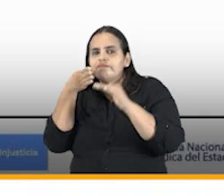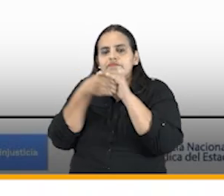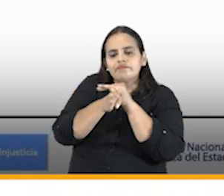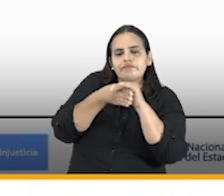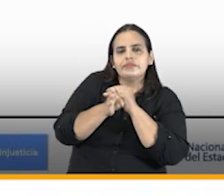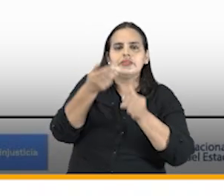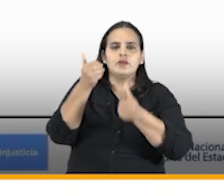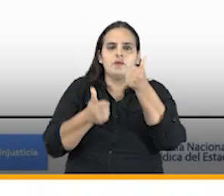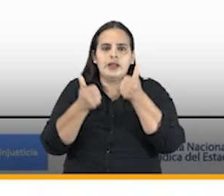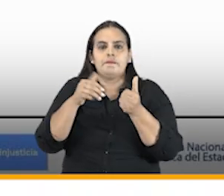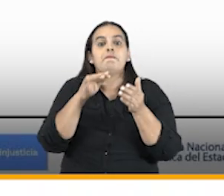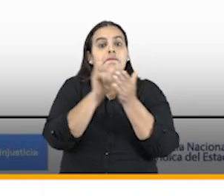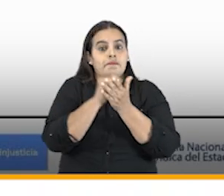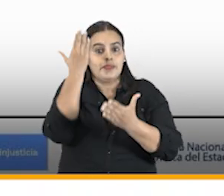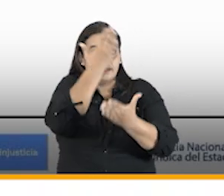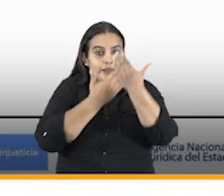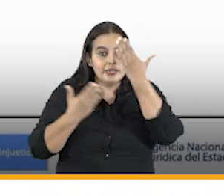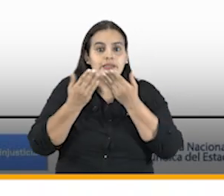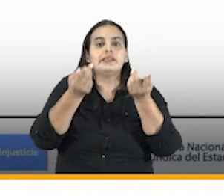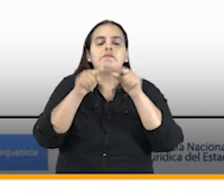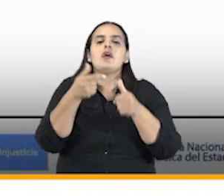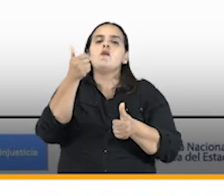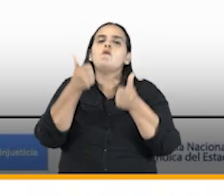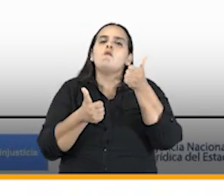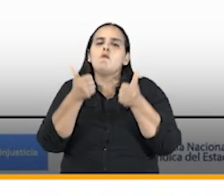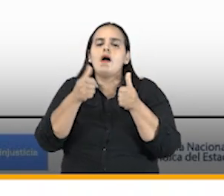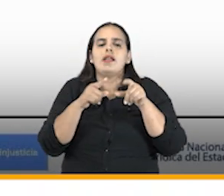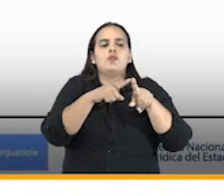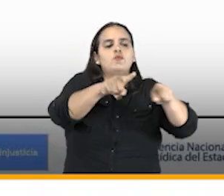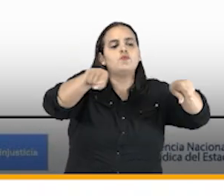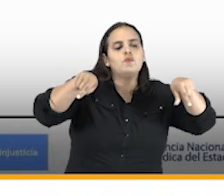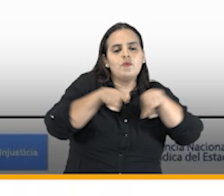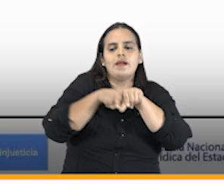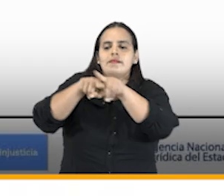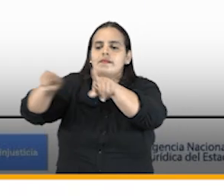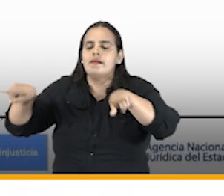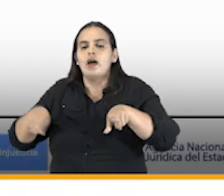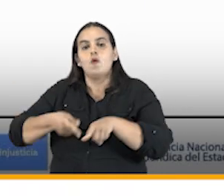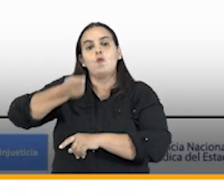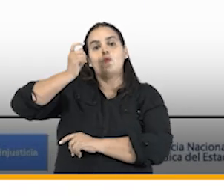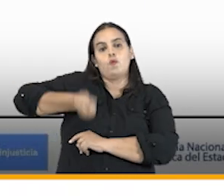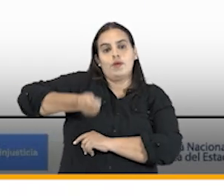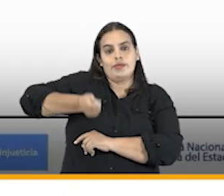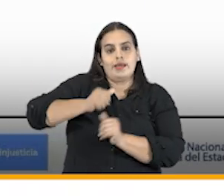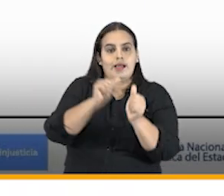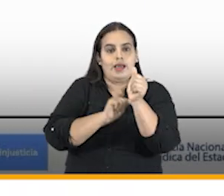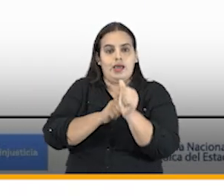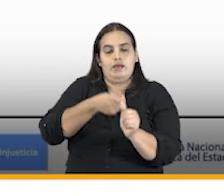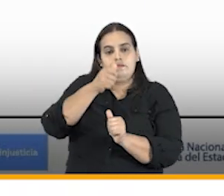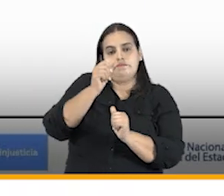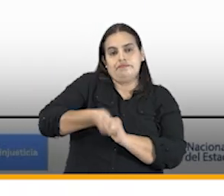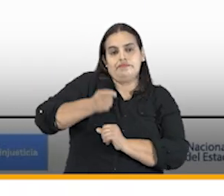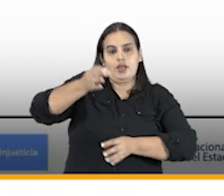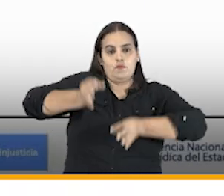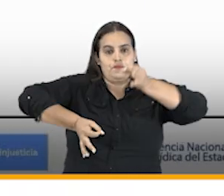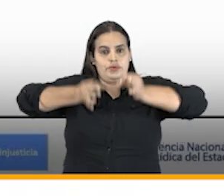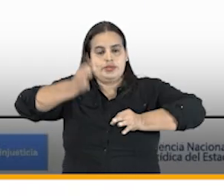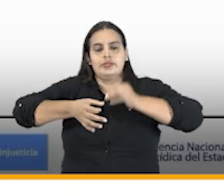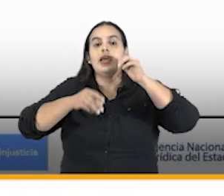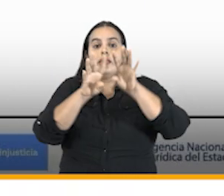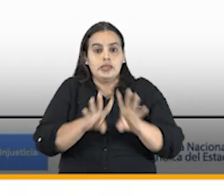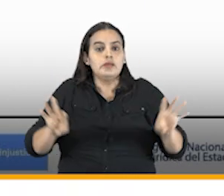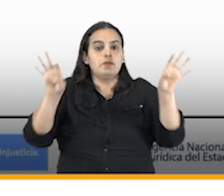podemos analizar también cuáles son las horas en actividades jurídicas por abogado esto es muy importante porque con el